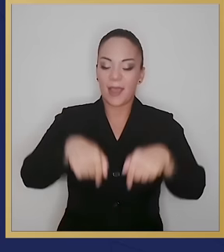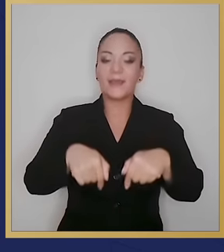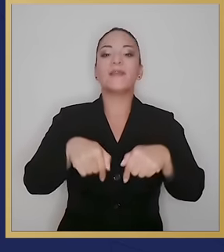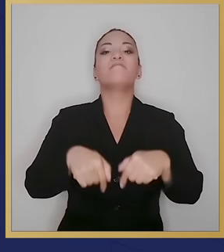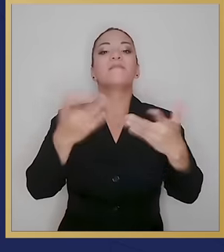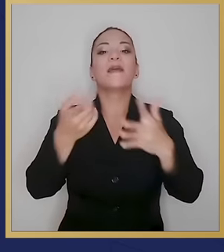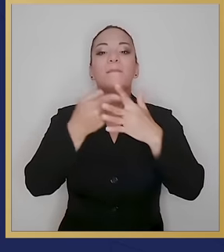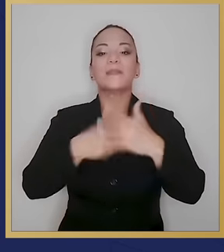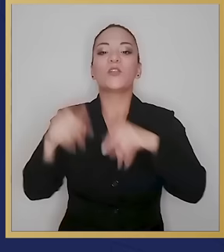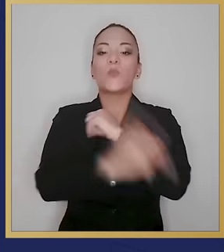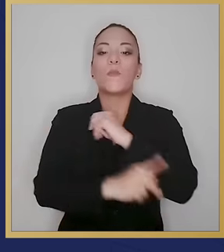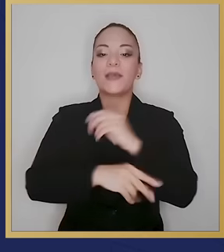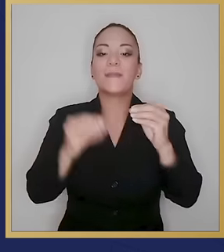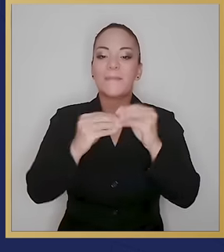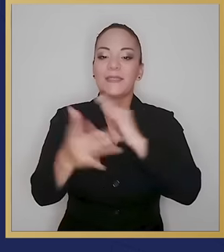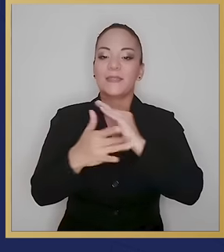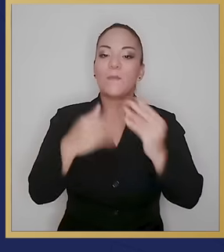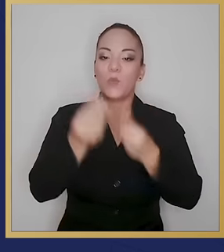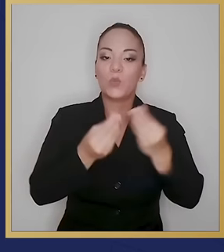tecnológicamente productivo.